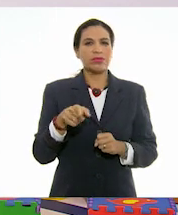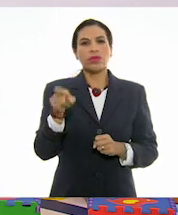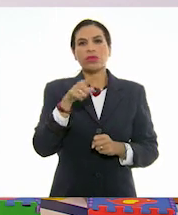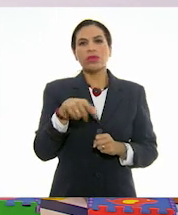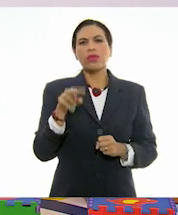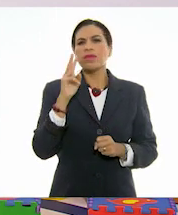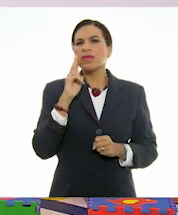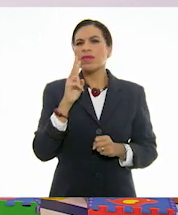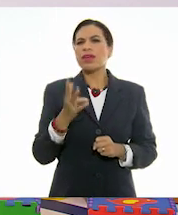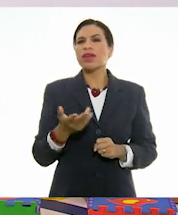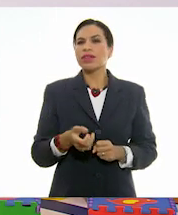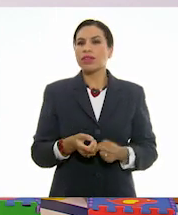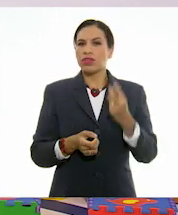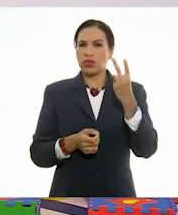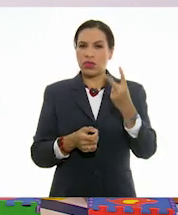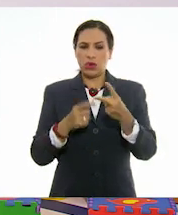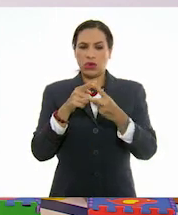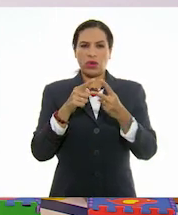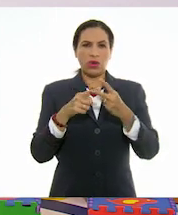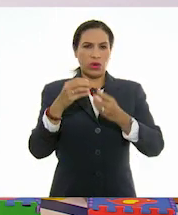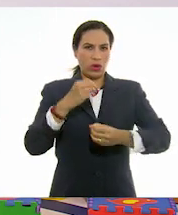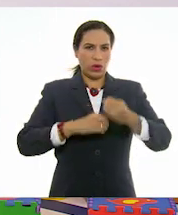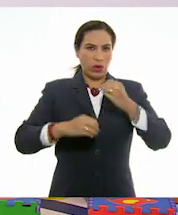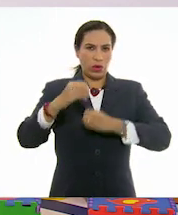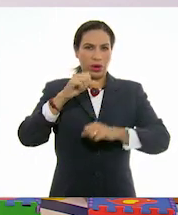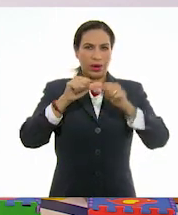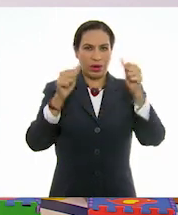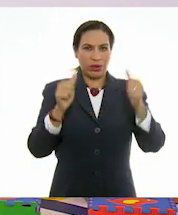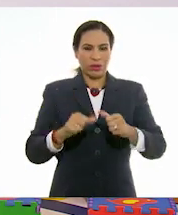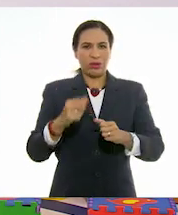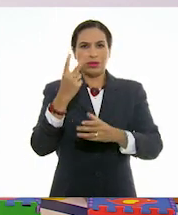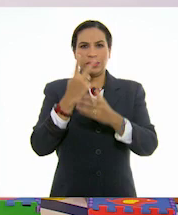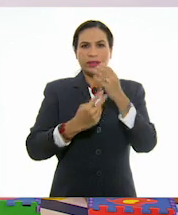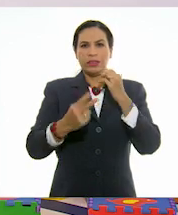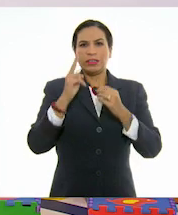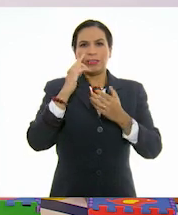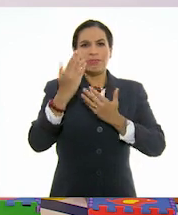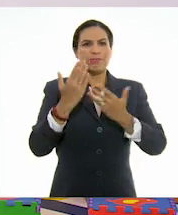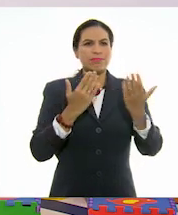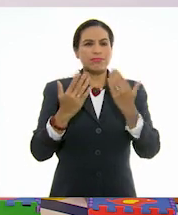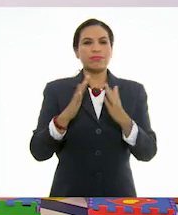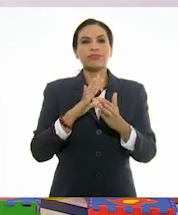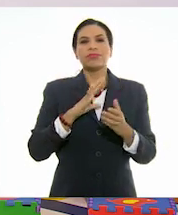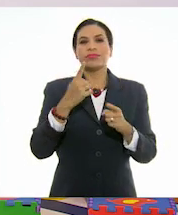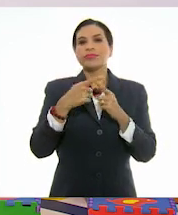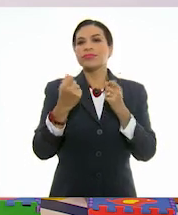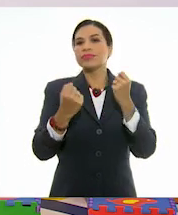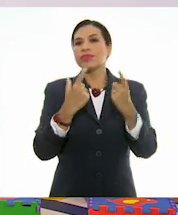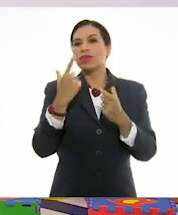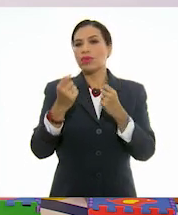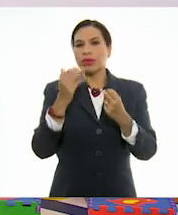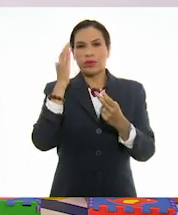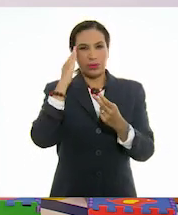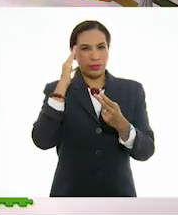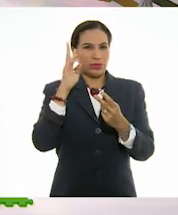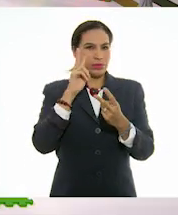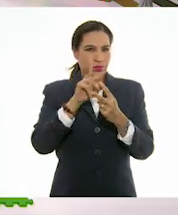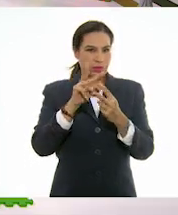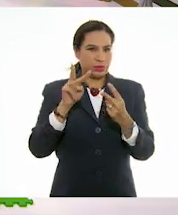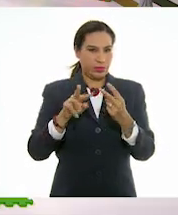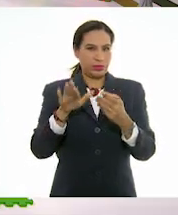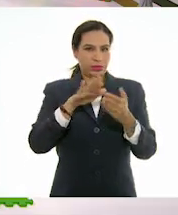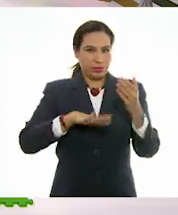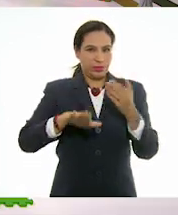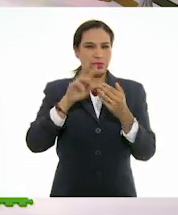que vayamos a ver dos obras artísticas bidimensionales en donde vamos a encontrar algunos de estos principios. Me parece